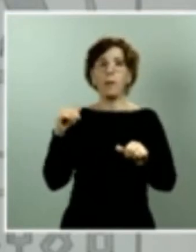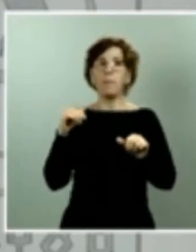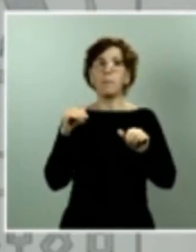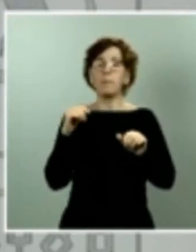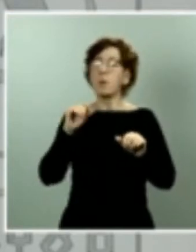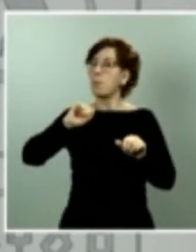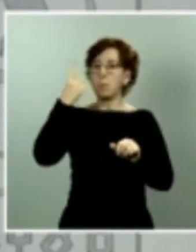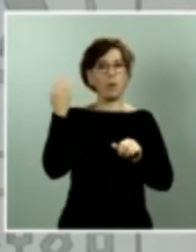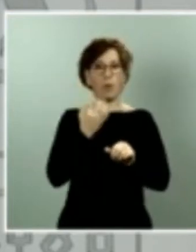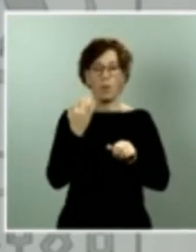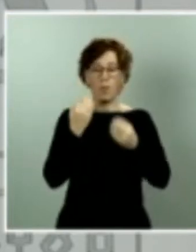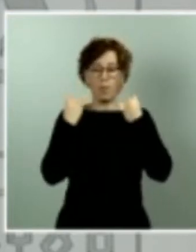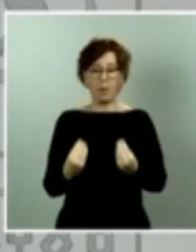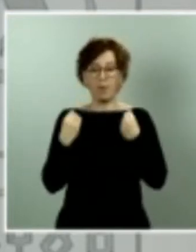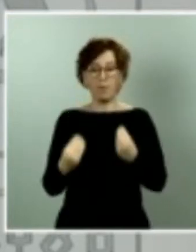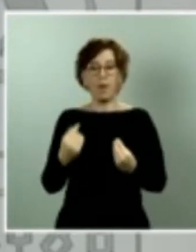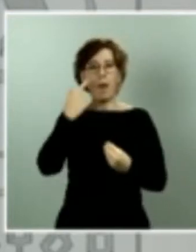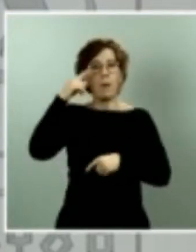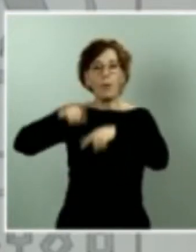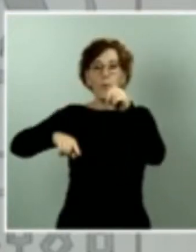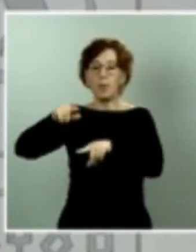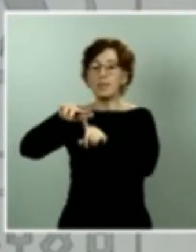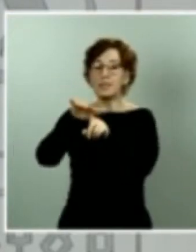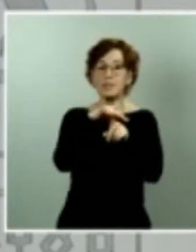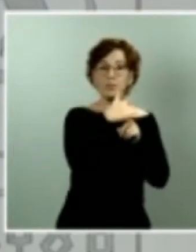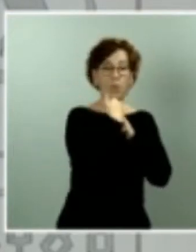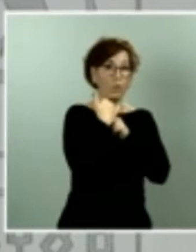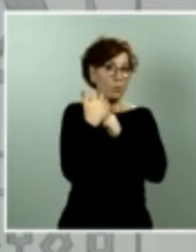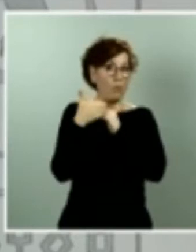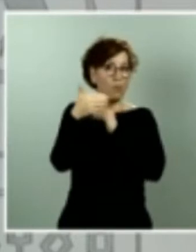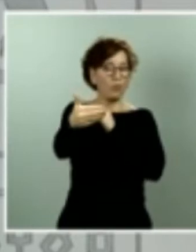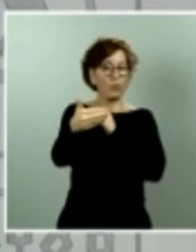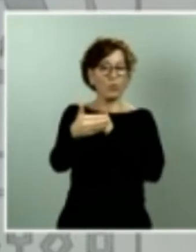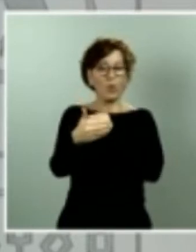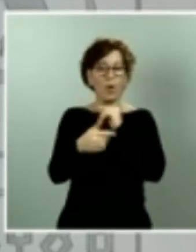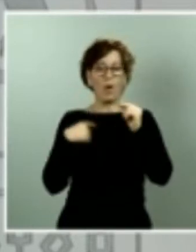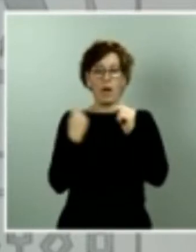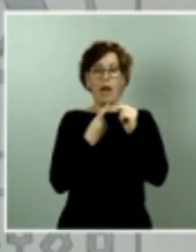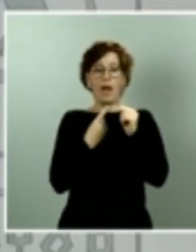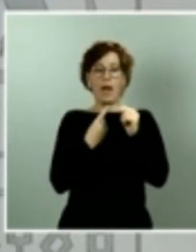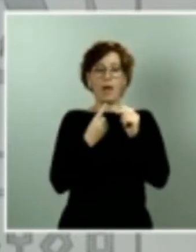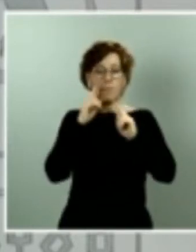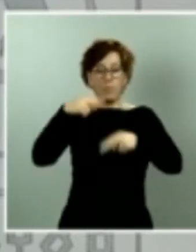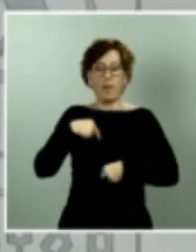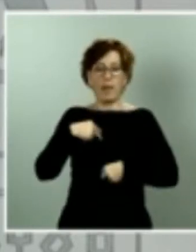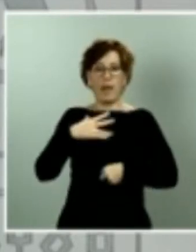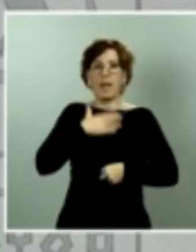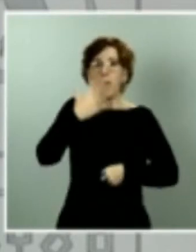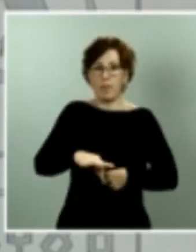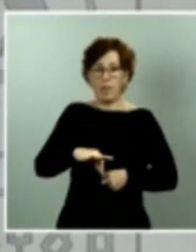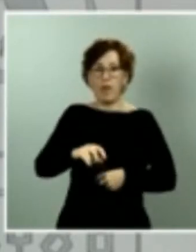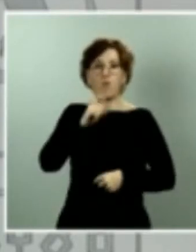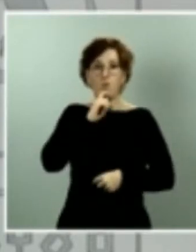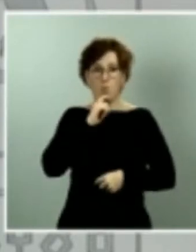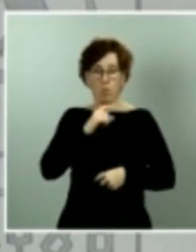capacidades para situaciones en las que podamos enfrentar en el futuro nuevas ondas epidémicas o nuevos incrementos de caso que esperemos no